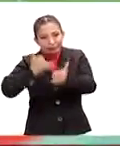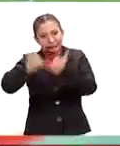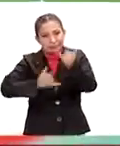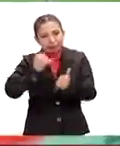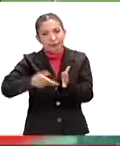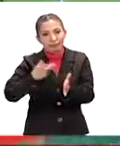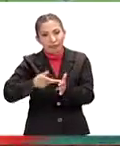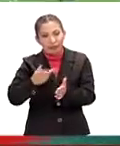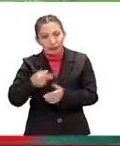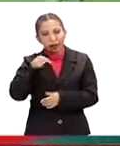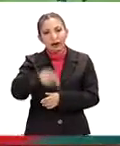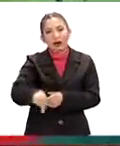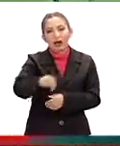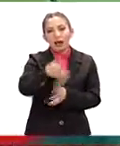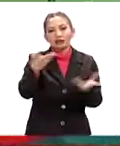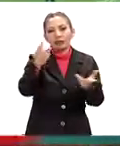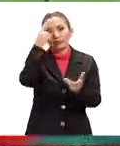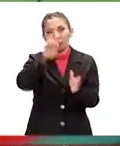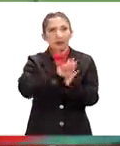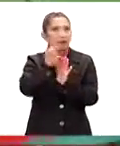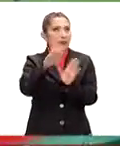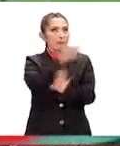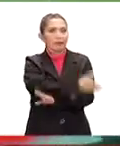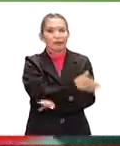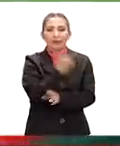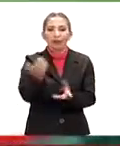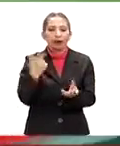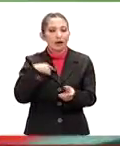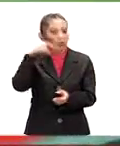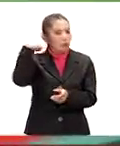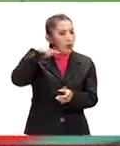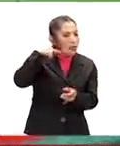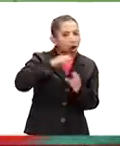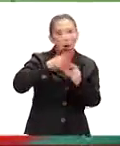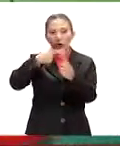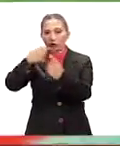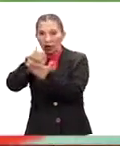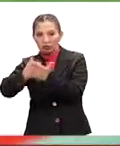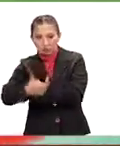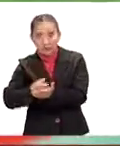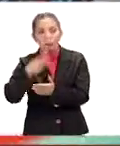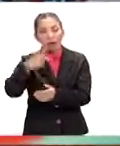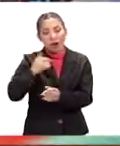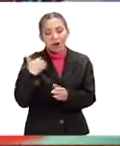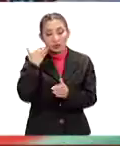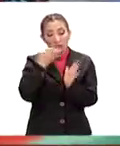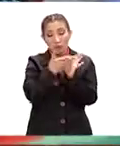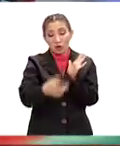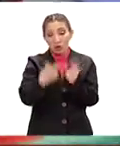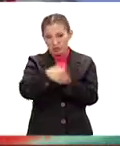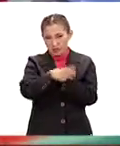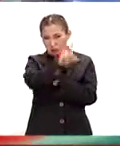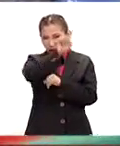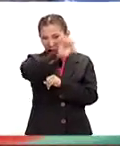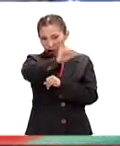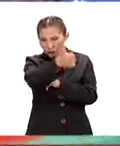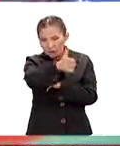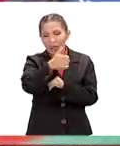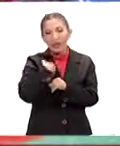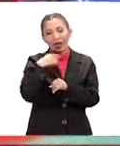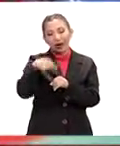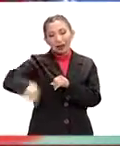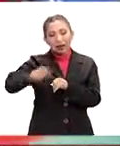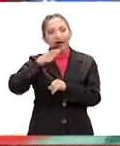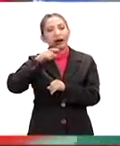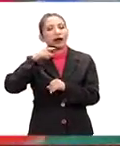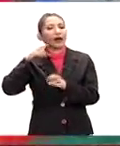mayor cantidad de ocasiones que las que lo hacen cuando, por ejemplo, enfrentarían a las Chivas o al mismo Cruz Azul. Es por eso que en esta jornada número 11, los de Coapa